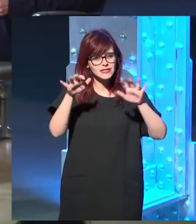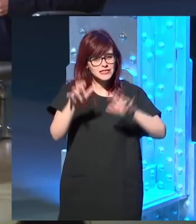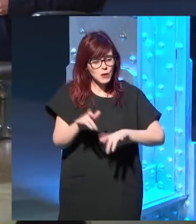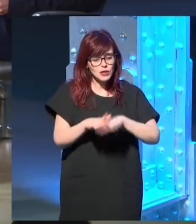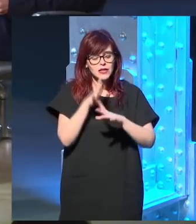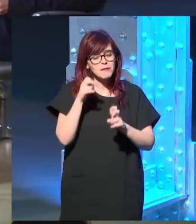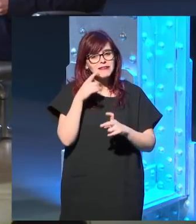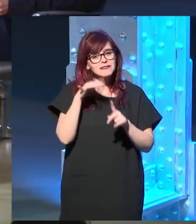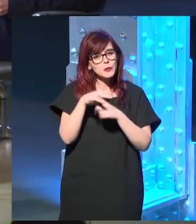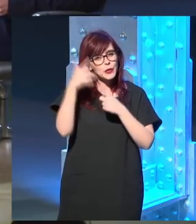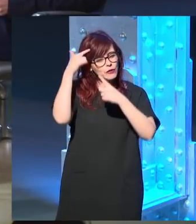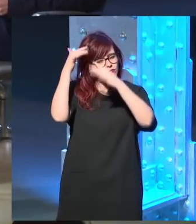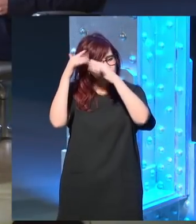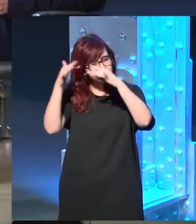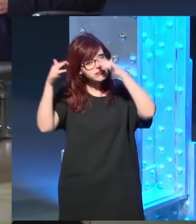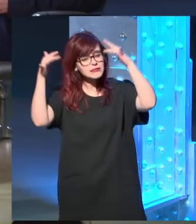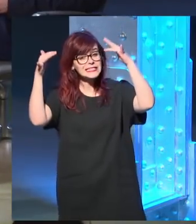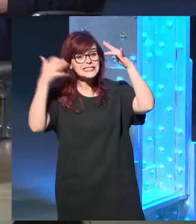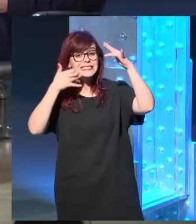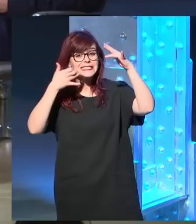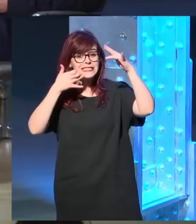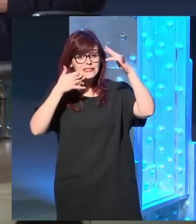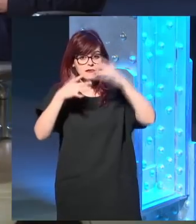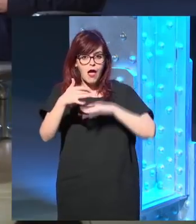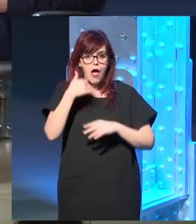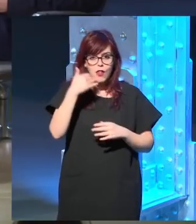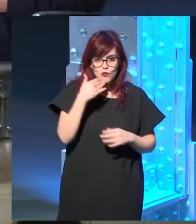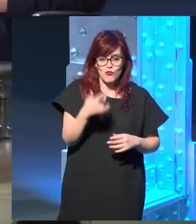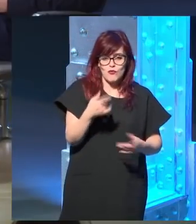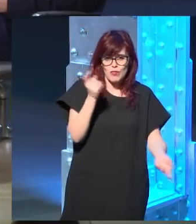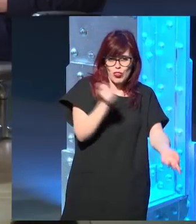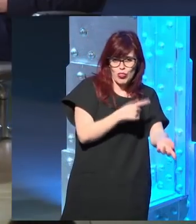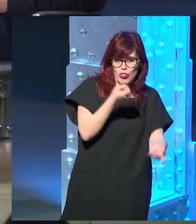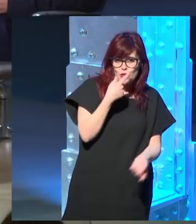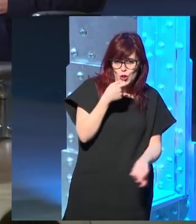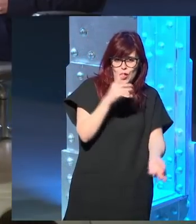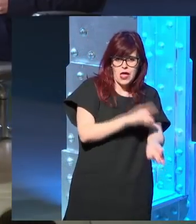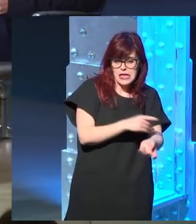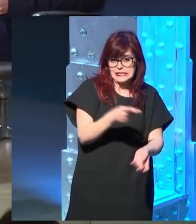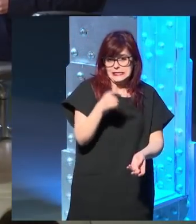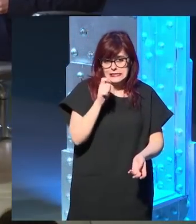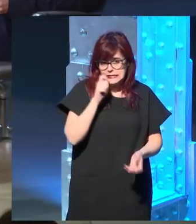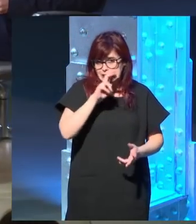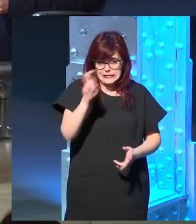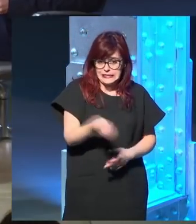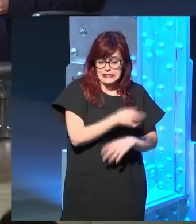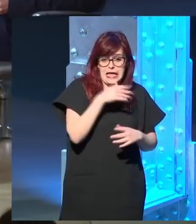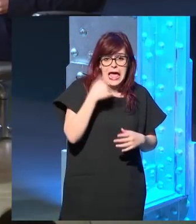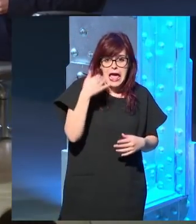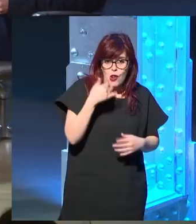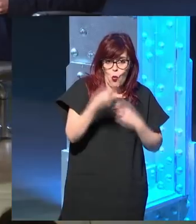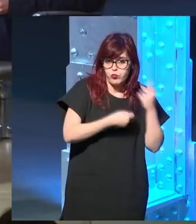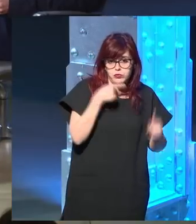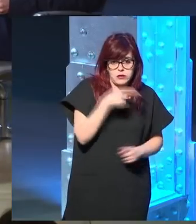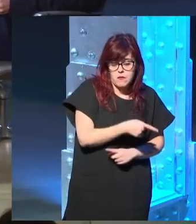alucinación, si encima me meto una sustancia que que los hace, no, sería